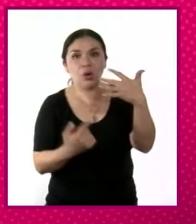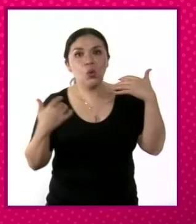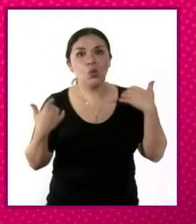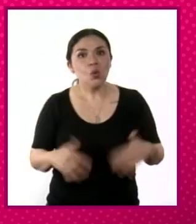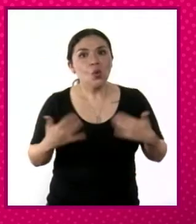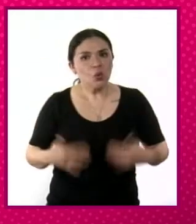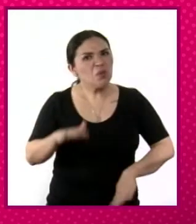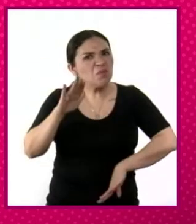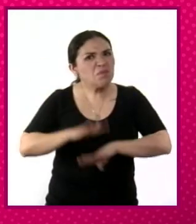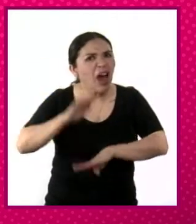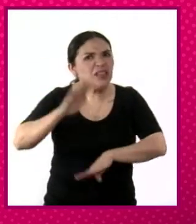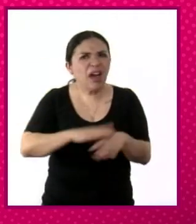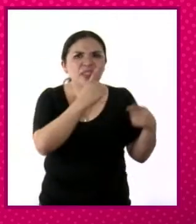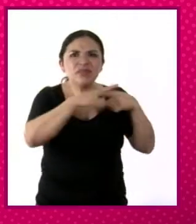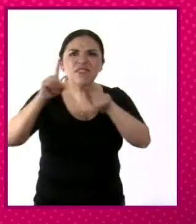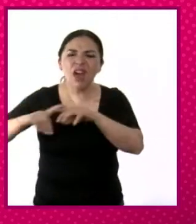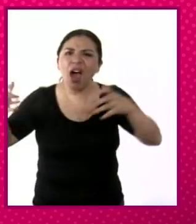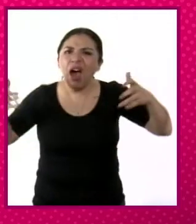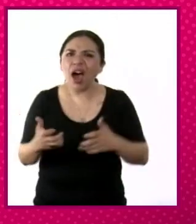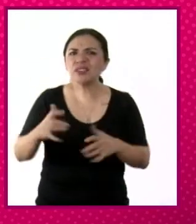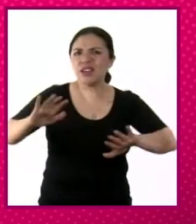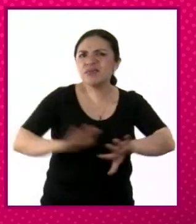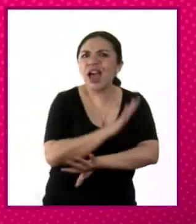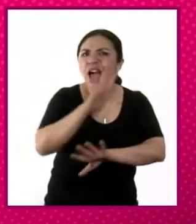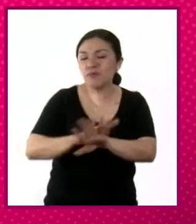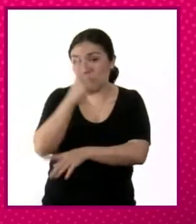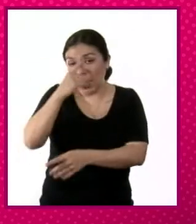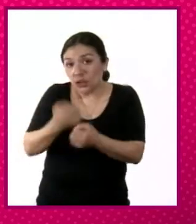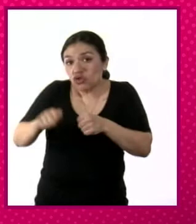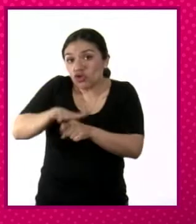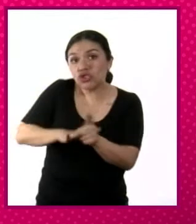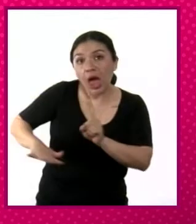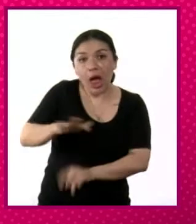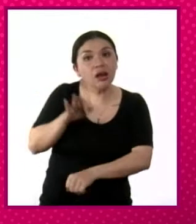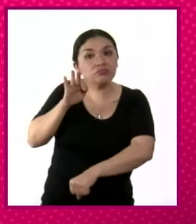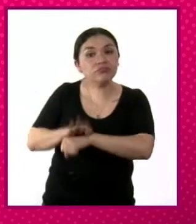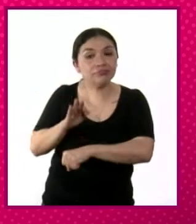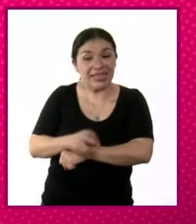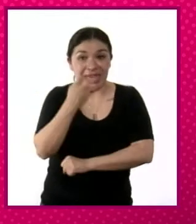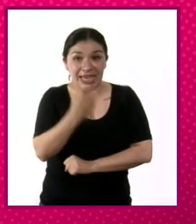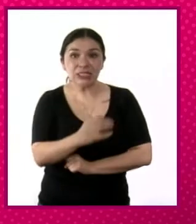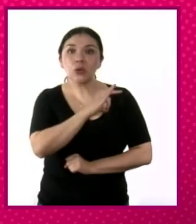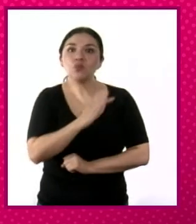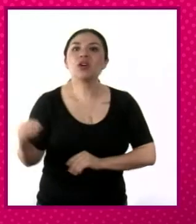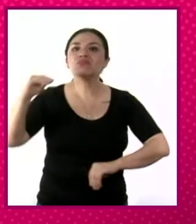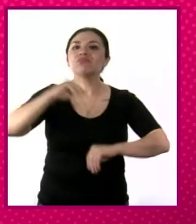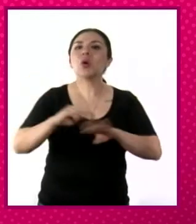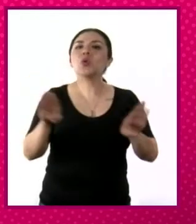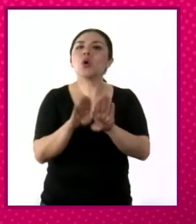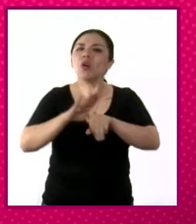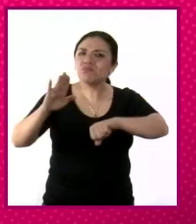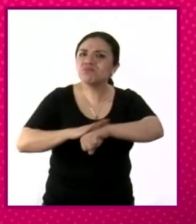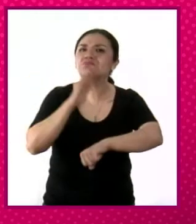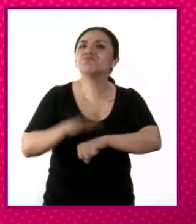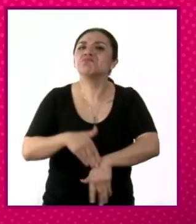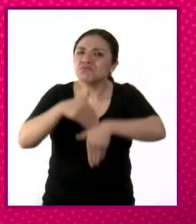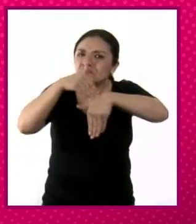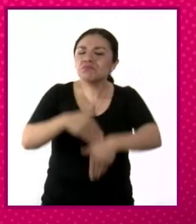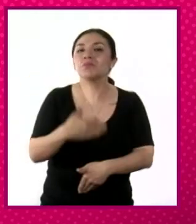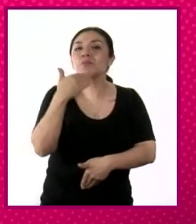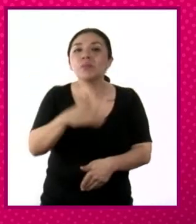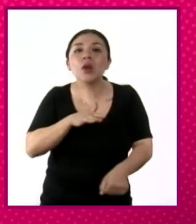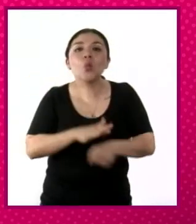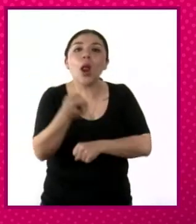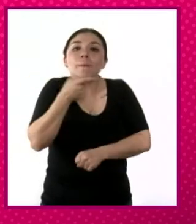utiliza muchas reformas sociales que le permiten cumplir cabalmente lo que